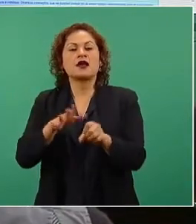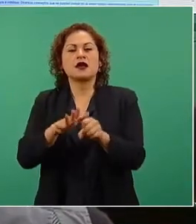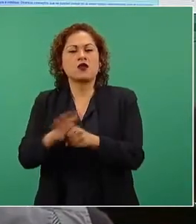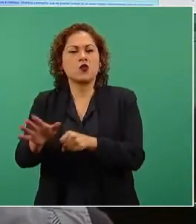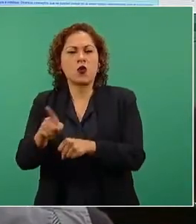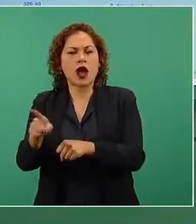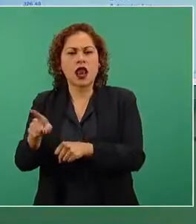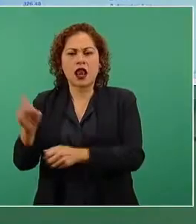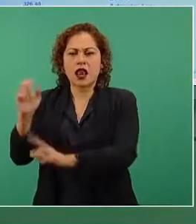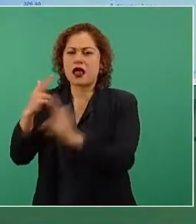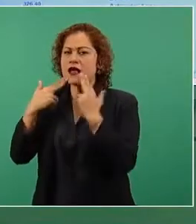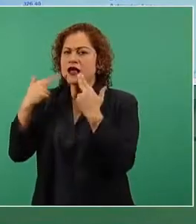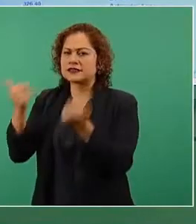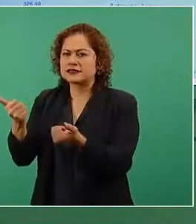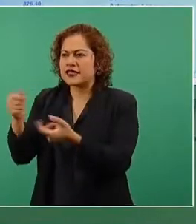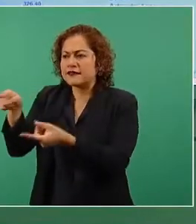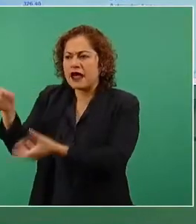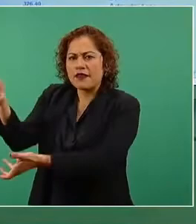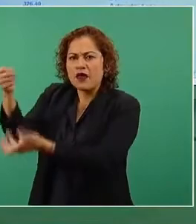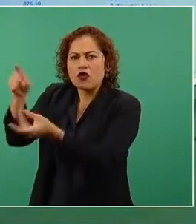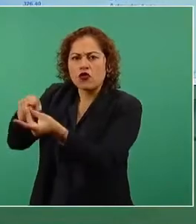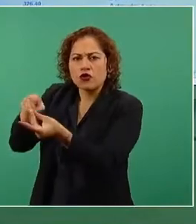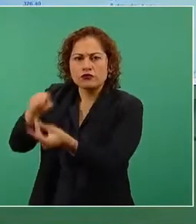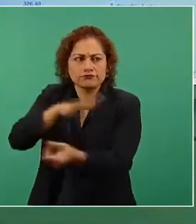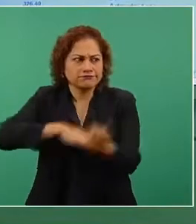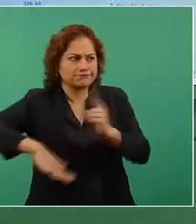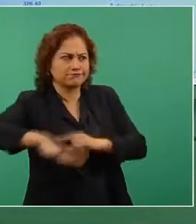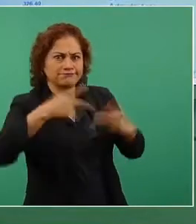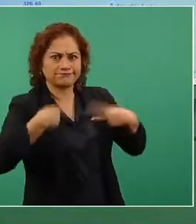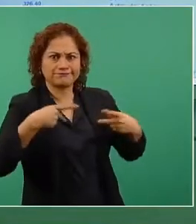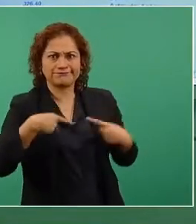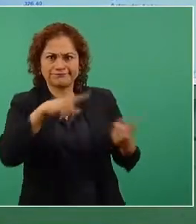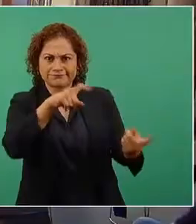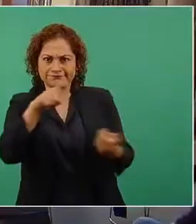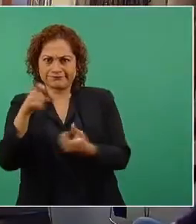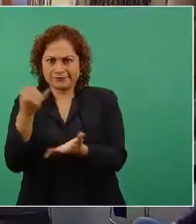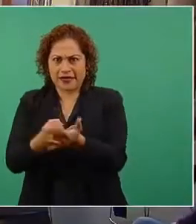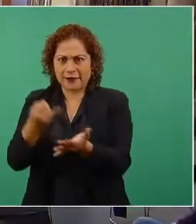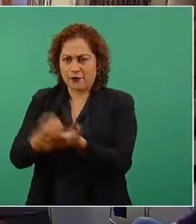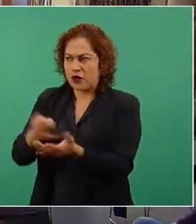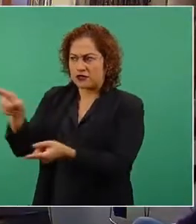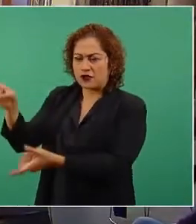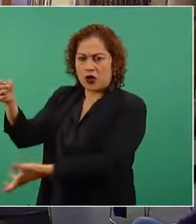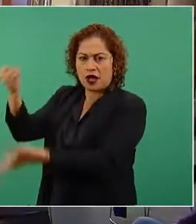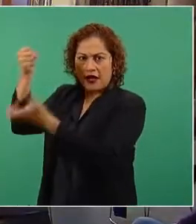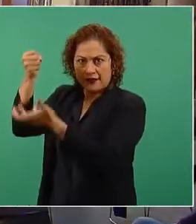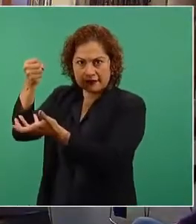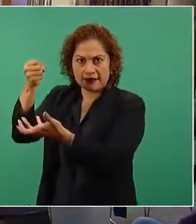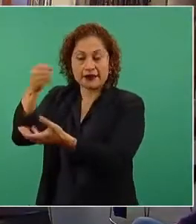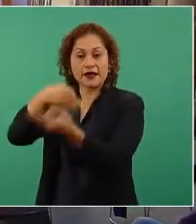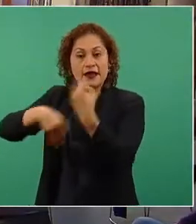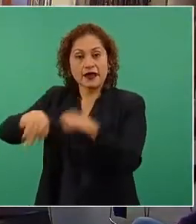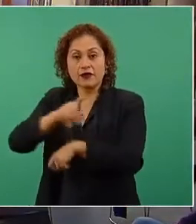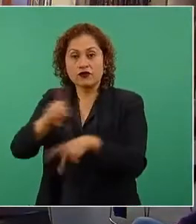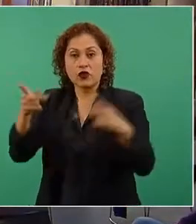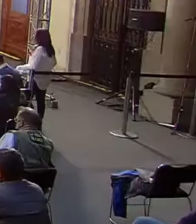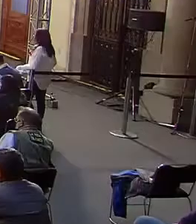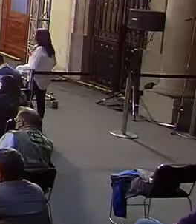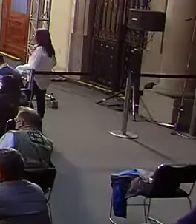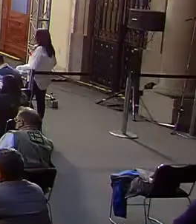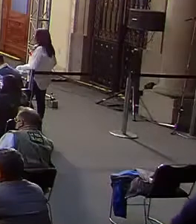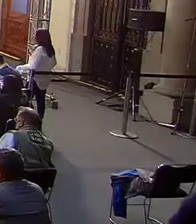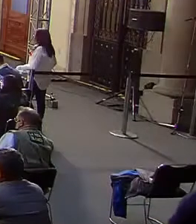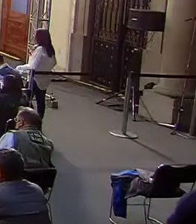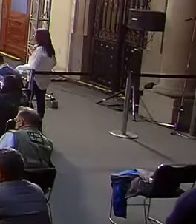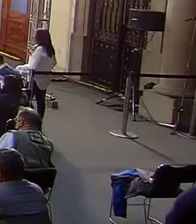los impuestos de todos nosotros, de los contribuyentes. Entonces, todos los contribuyentes estamos subsidiando una parte